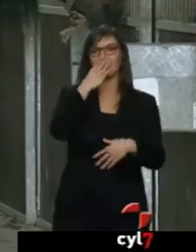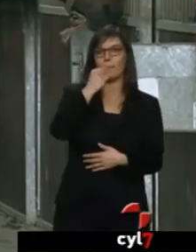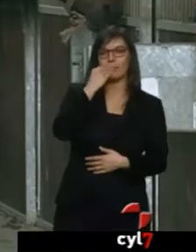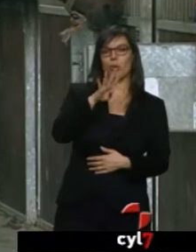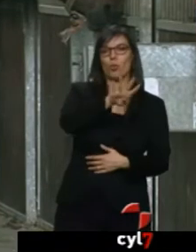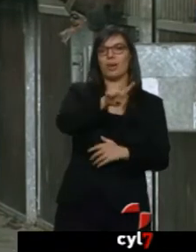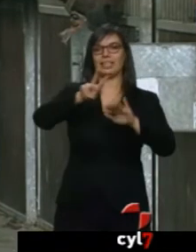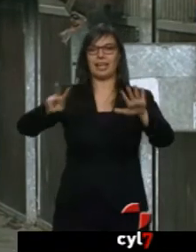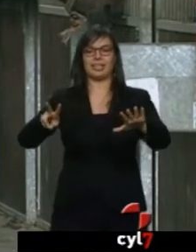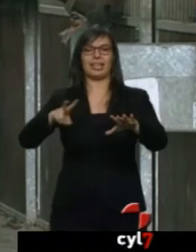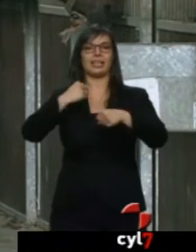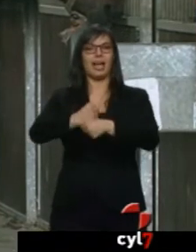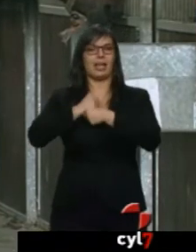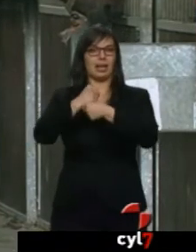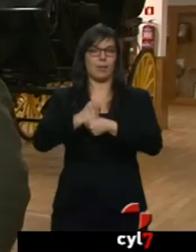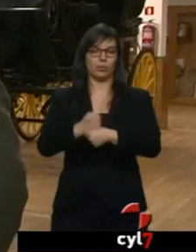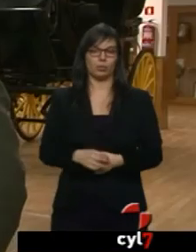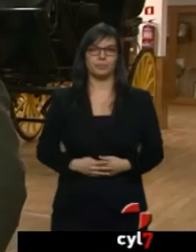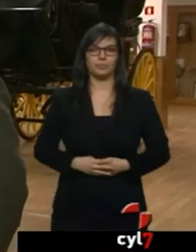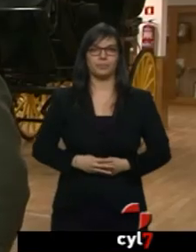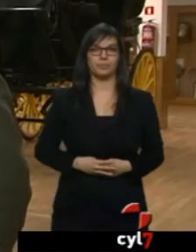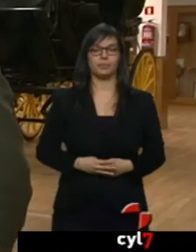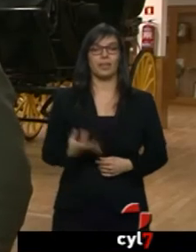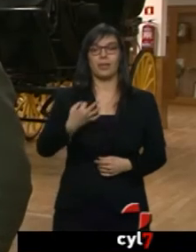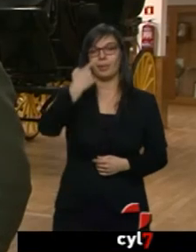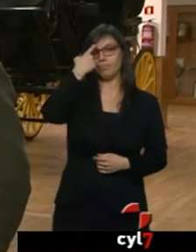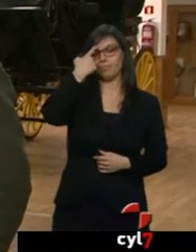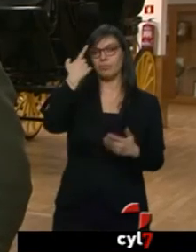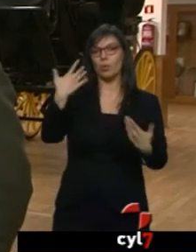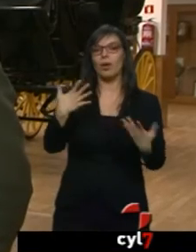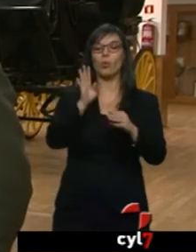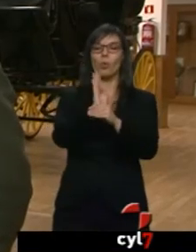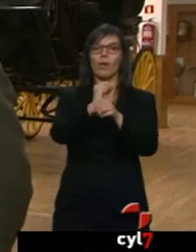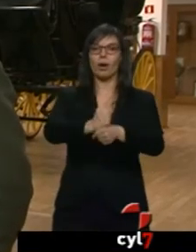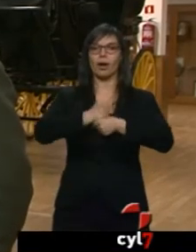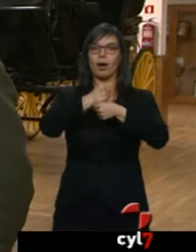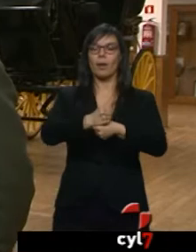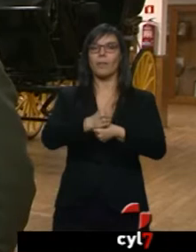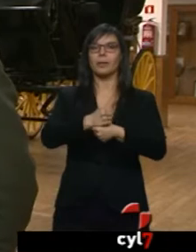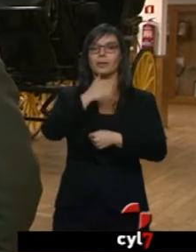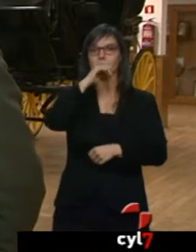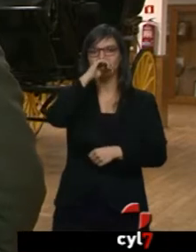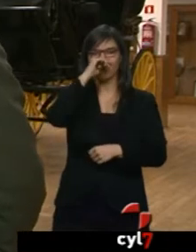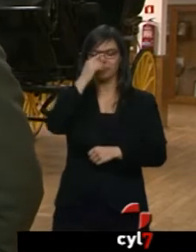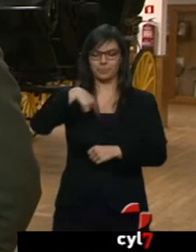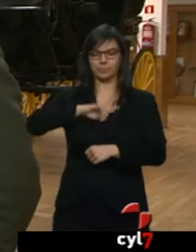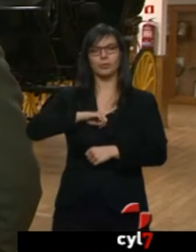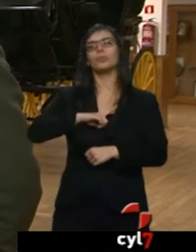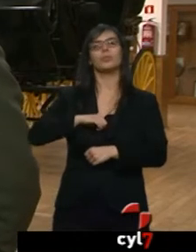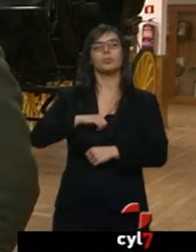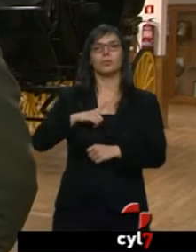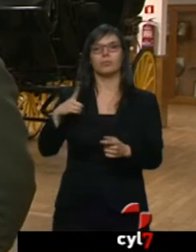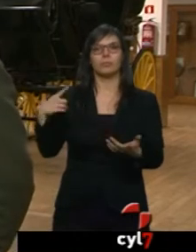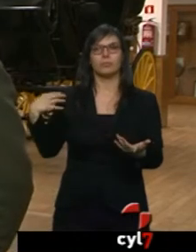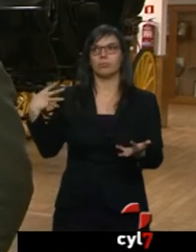sementales equinos. Debemos tener en cuenta que Cría Caballar ha intervenido a lo largo de